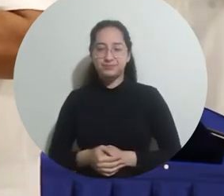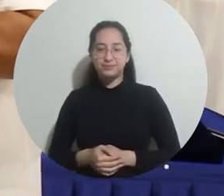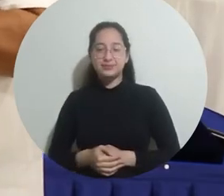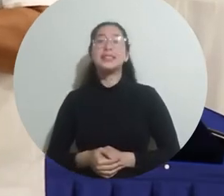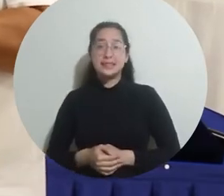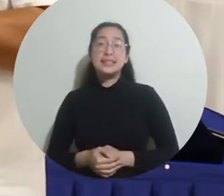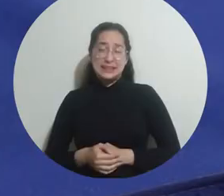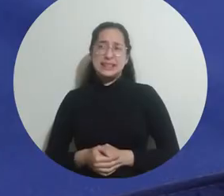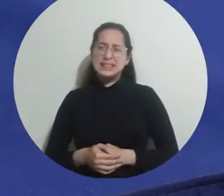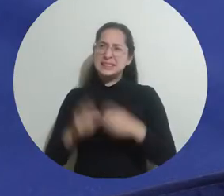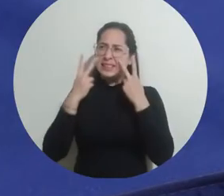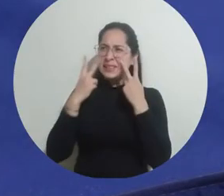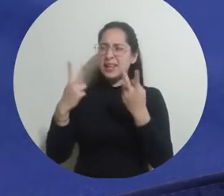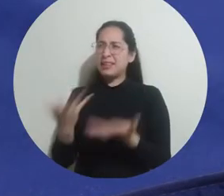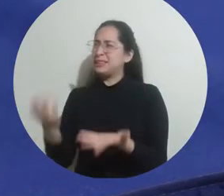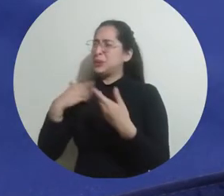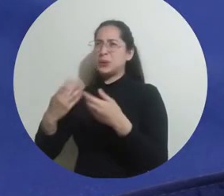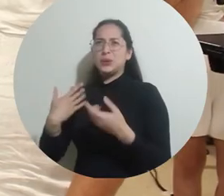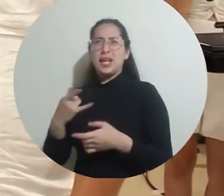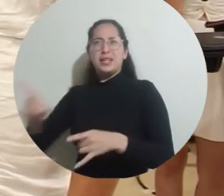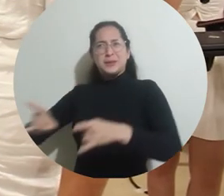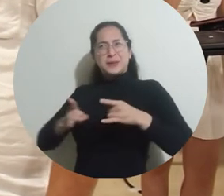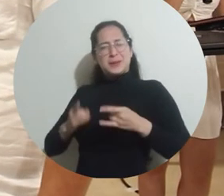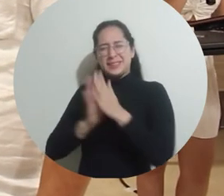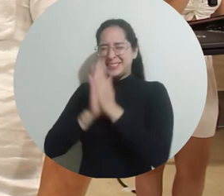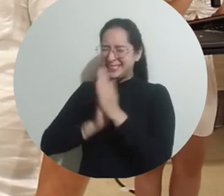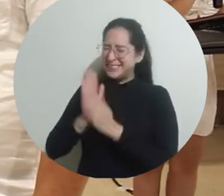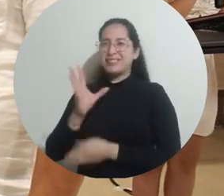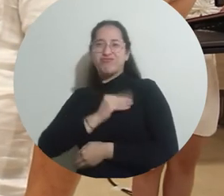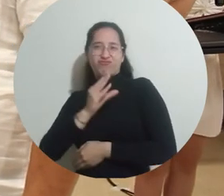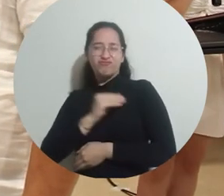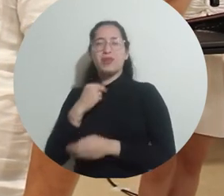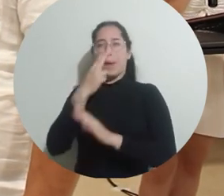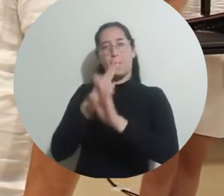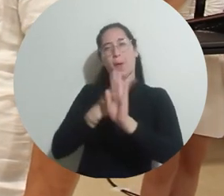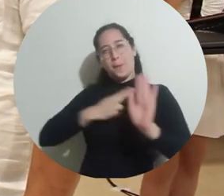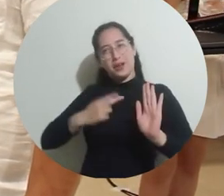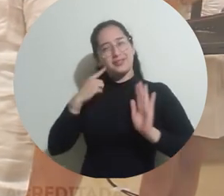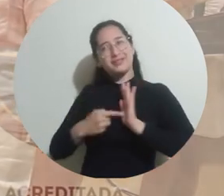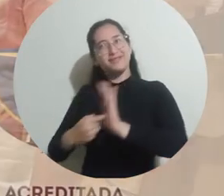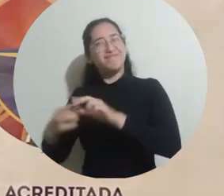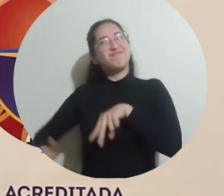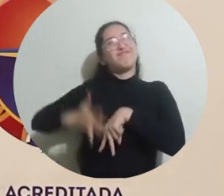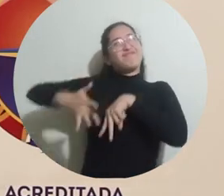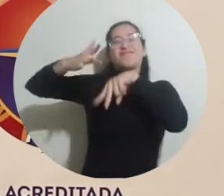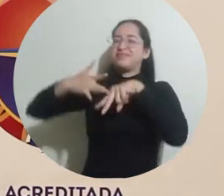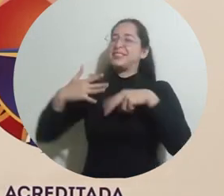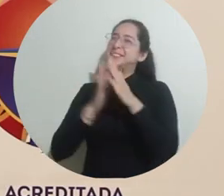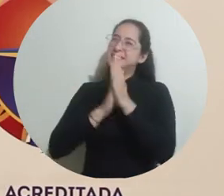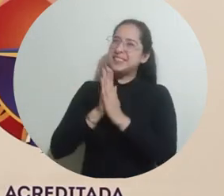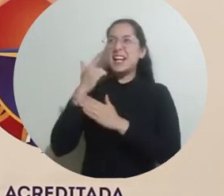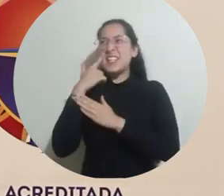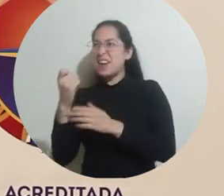Sirve de acicate, nos llena de más compromiso, de más responsabilidad, compromete